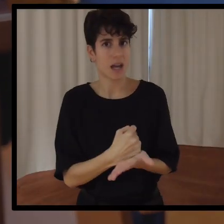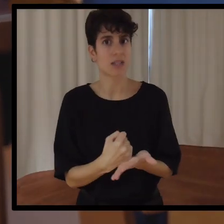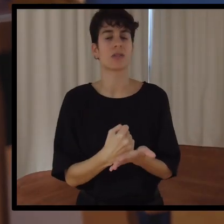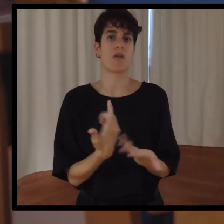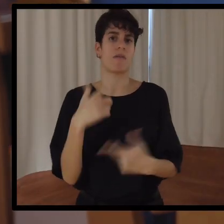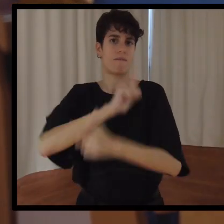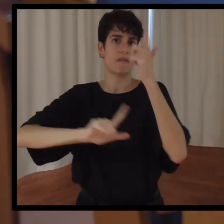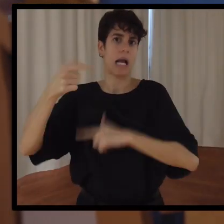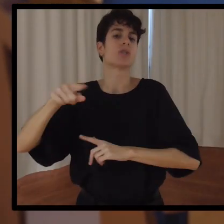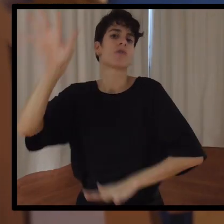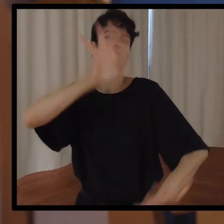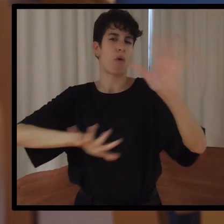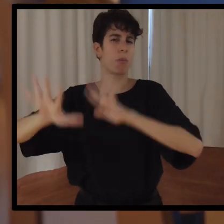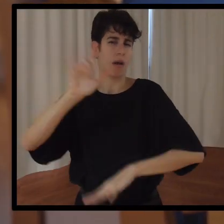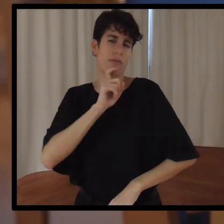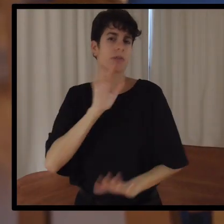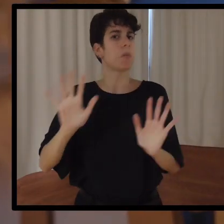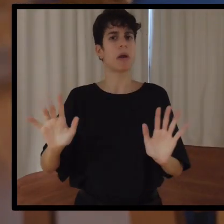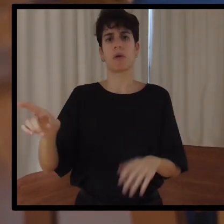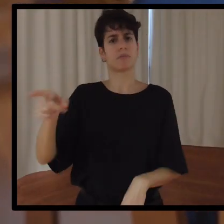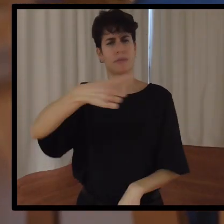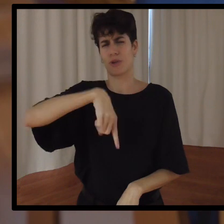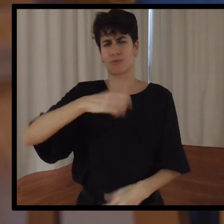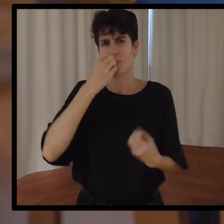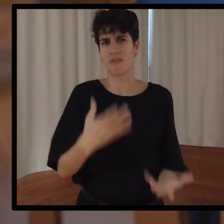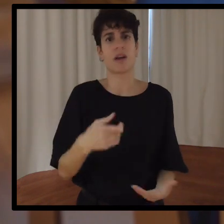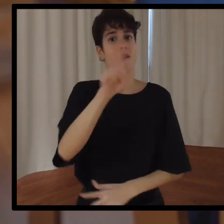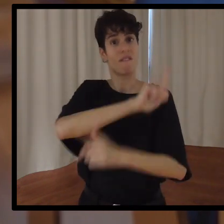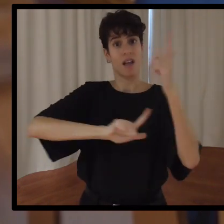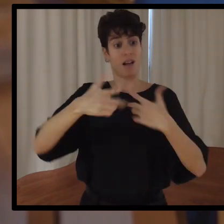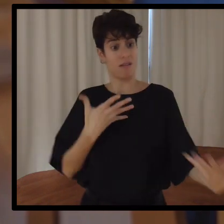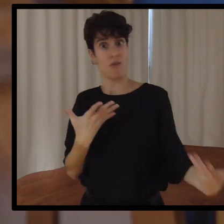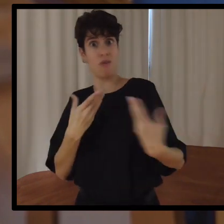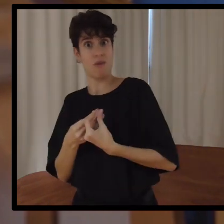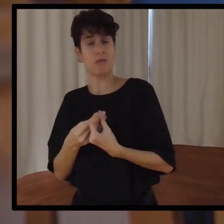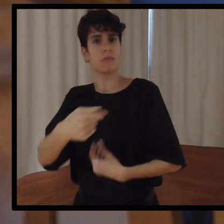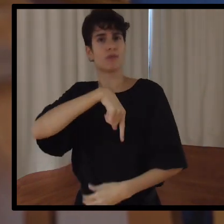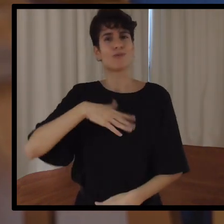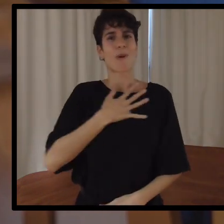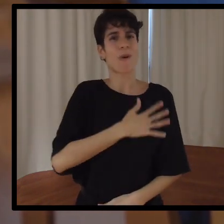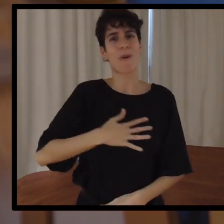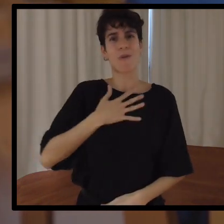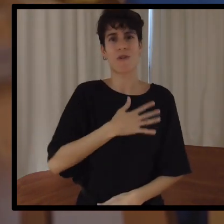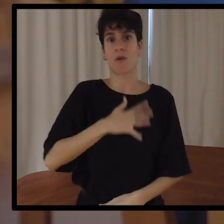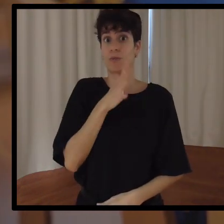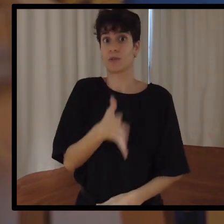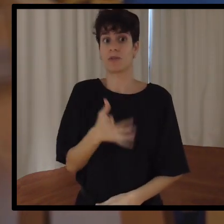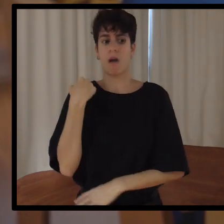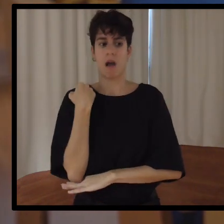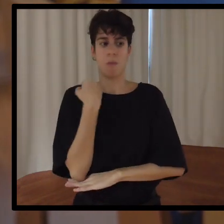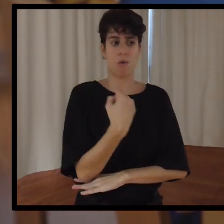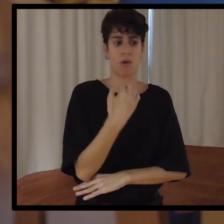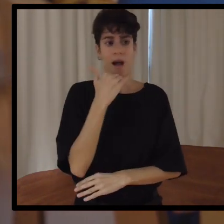engorrosos en el tema de los viajes, pero lo llevamos espectacular. Y ellos realmente se sienten súper cómodos, porque realmente en cada momento hay alguien que